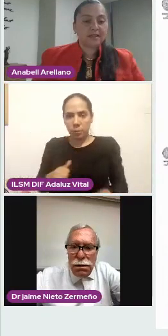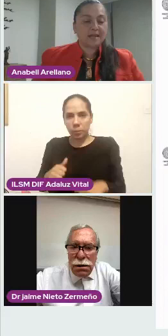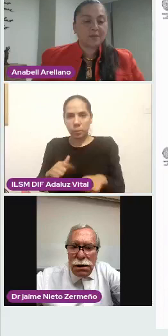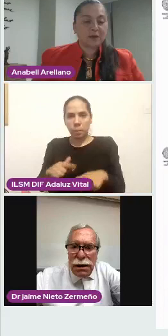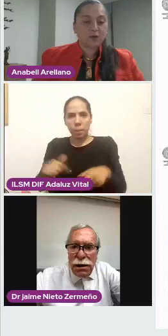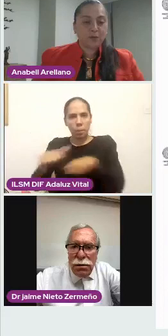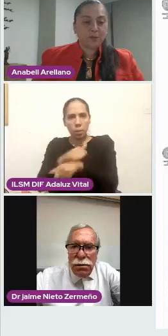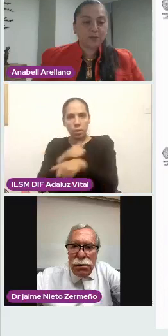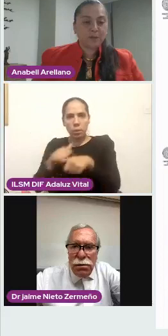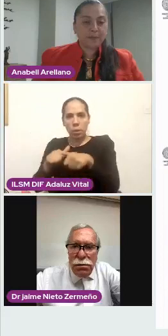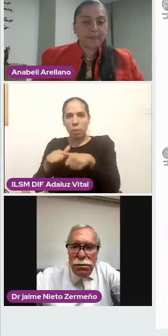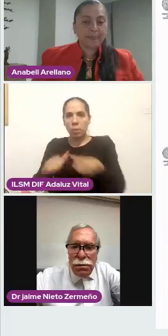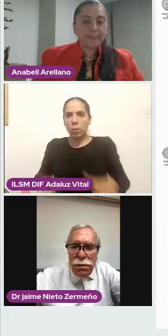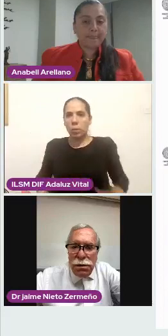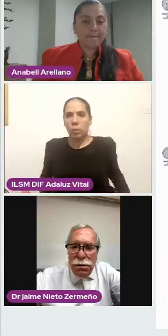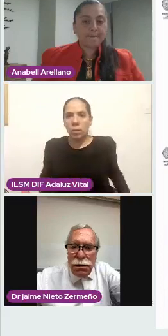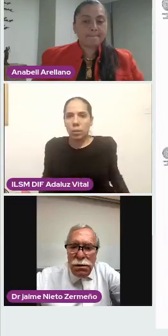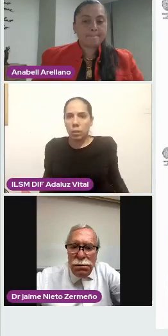se apagó.